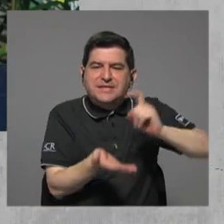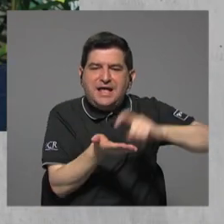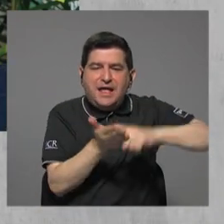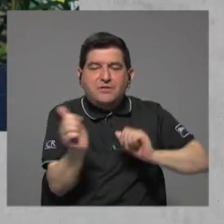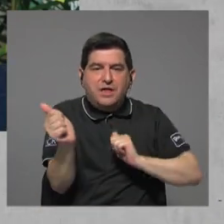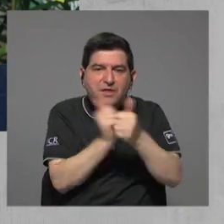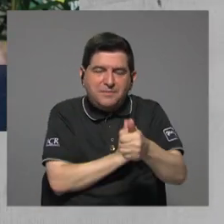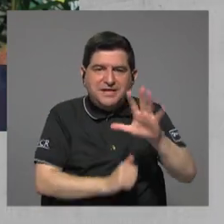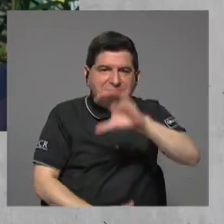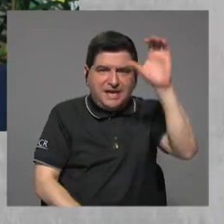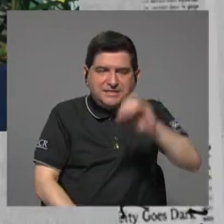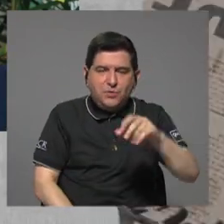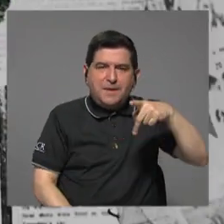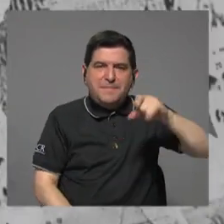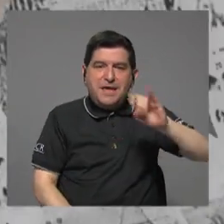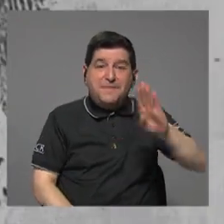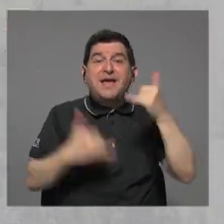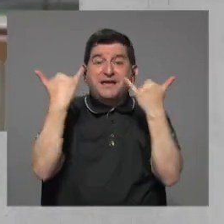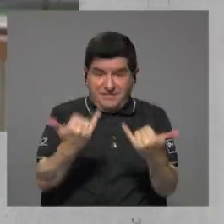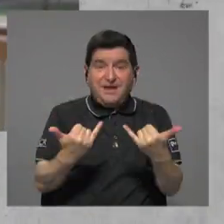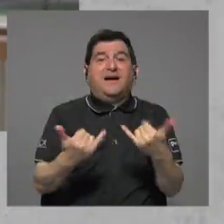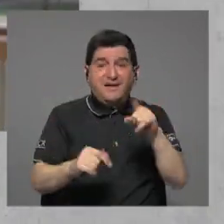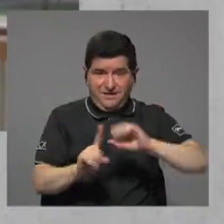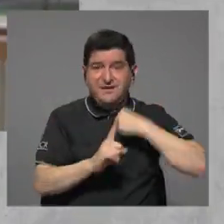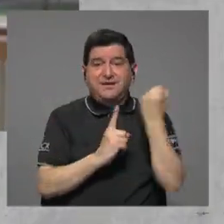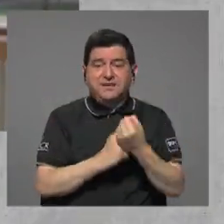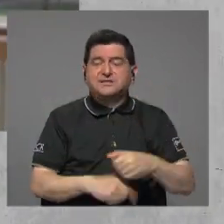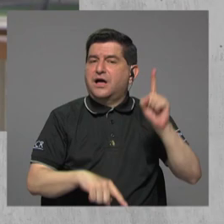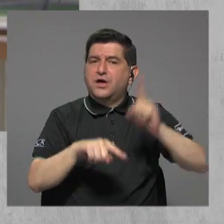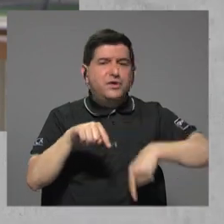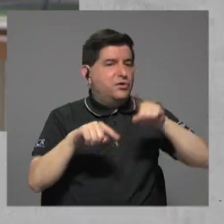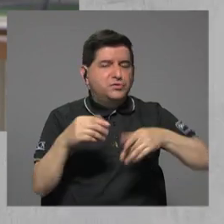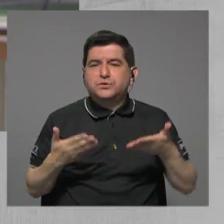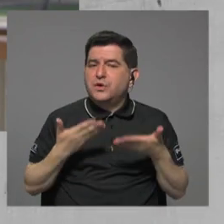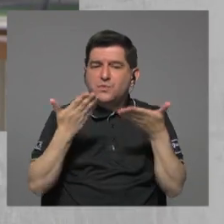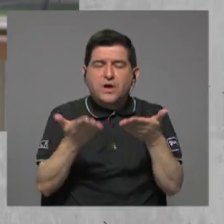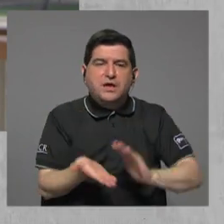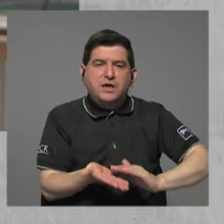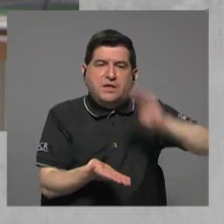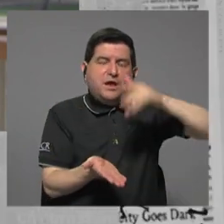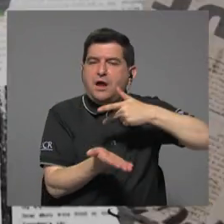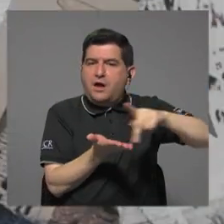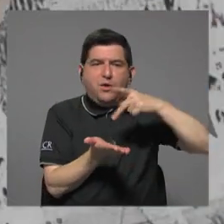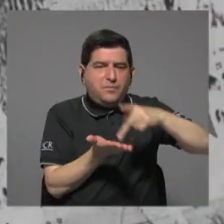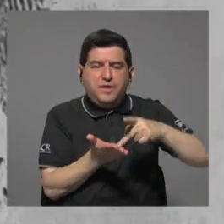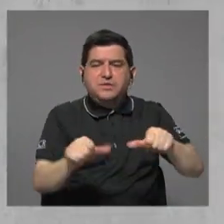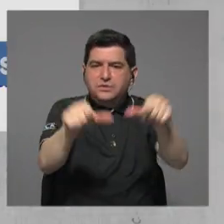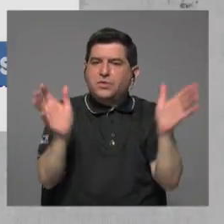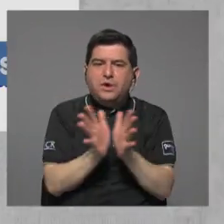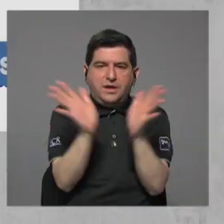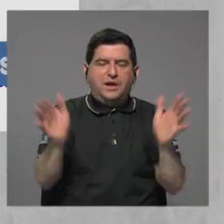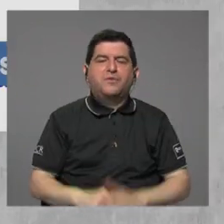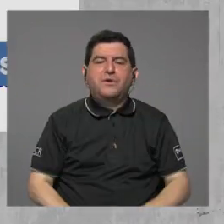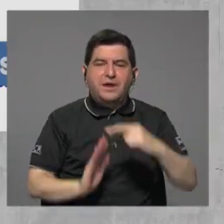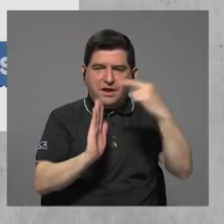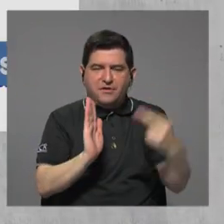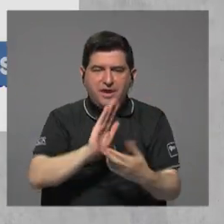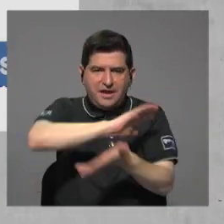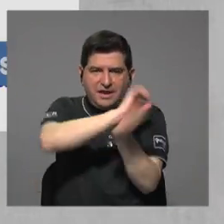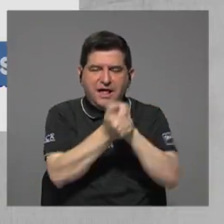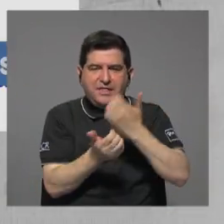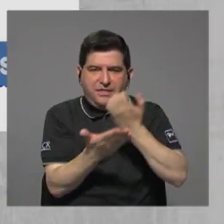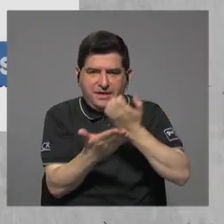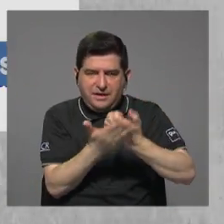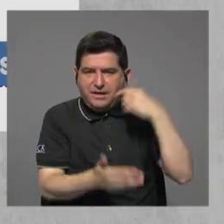supera el 50% del PIB, que ya estamos ahí. No se pueden otorgar aumentos salariales al sector público. La regla de la reforma fiscal